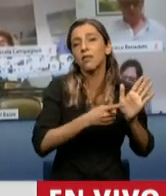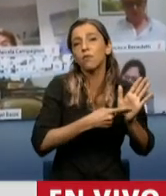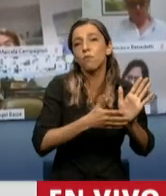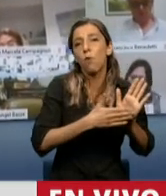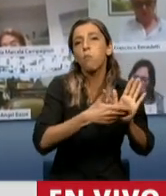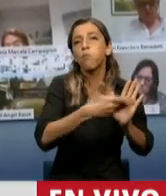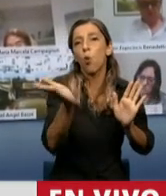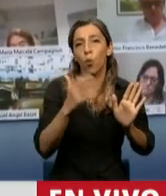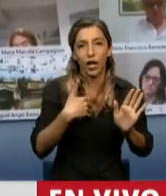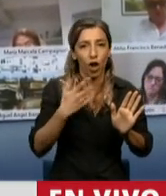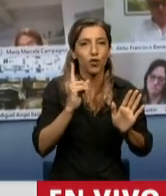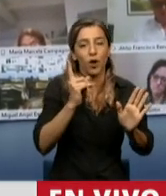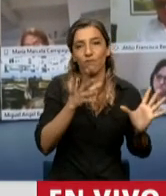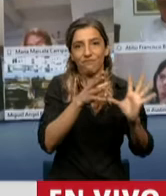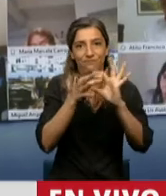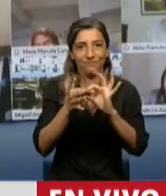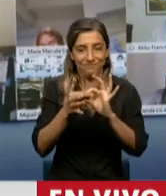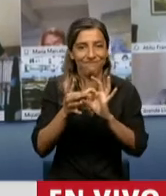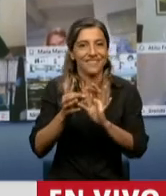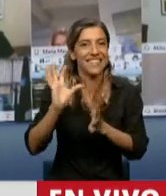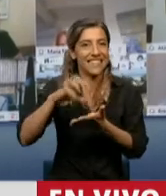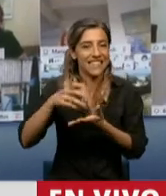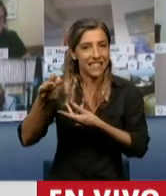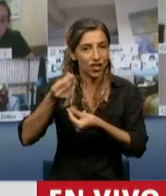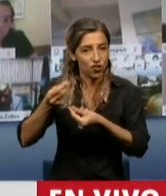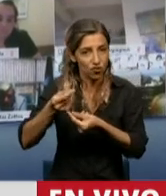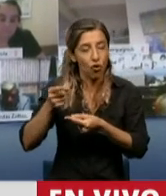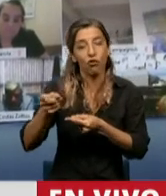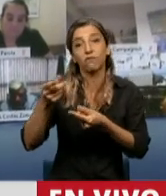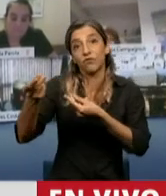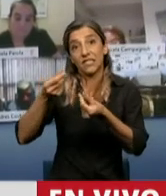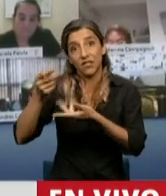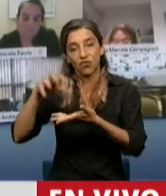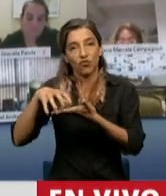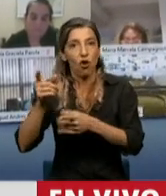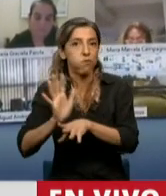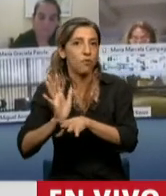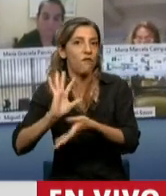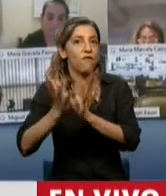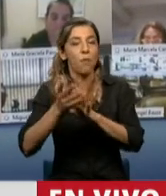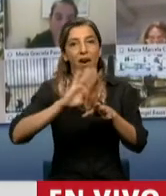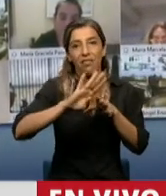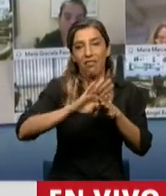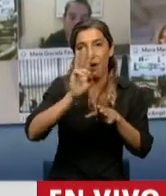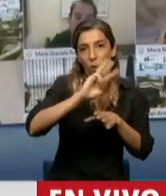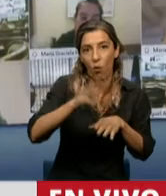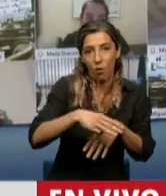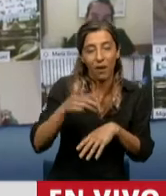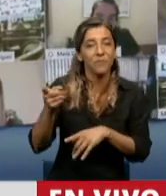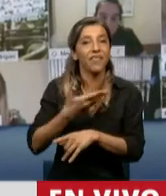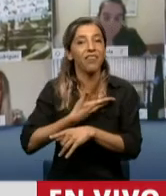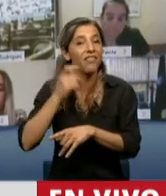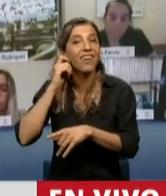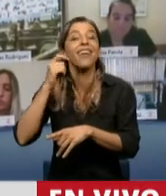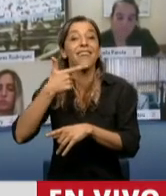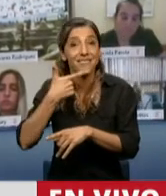el Tesoro le debe al ANSES que a su vez administra el FGS, es decir, que